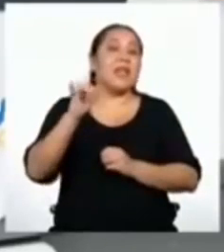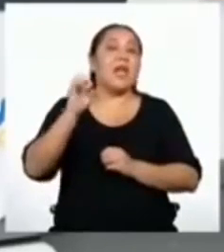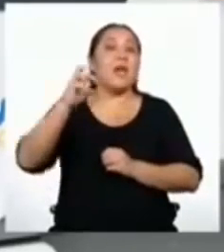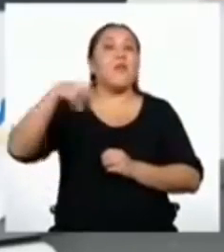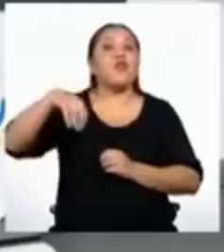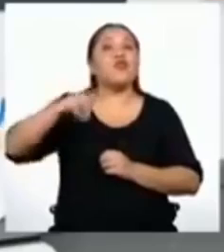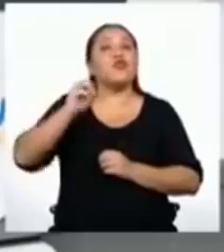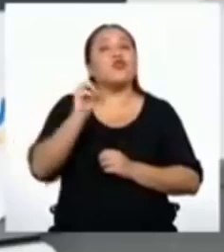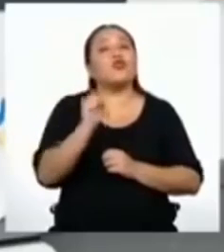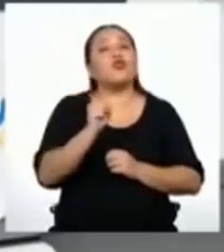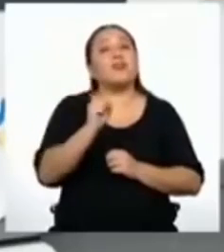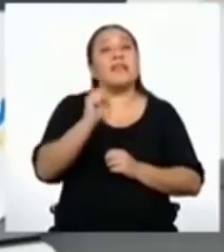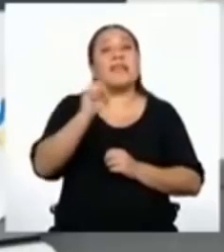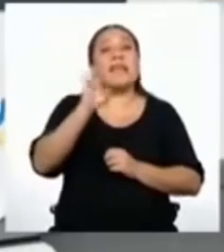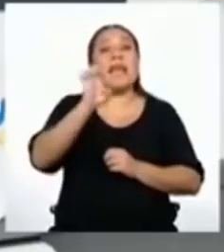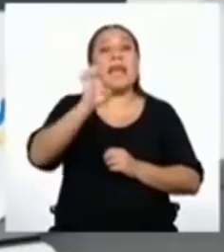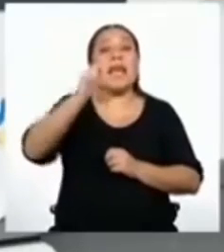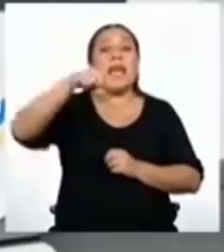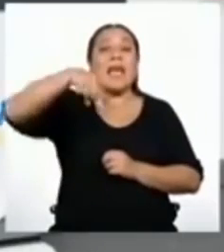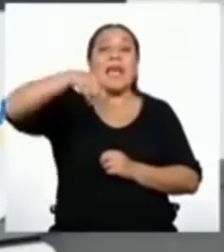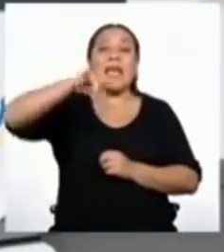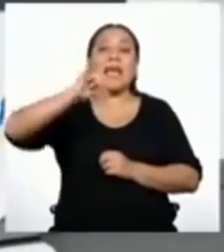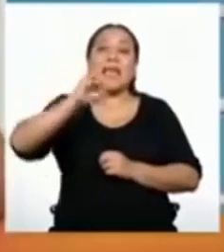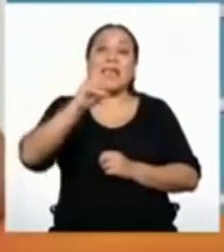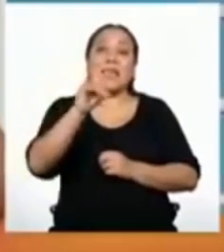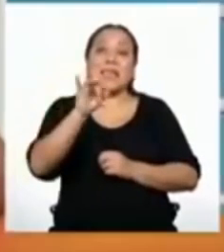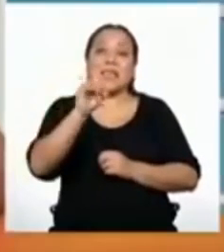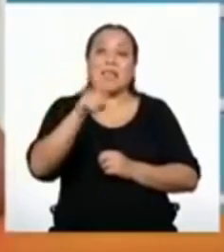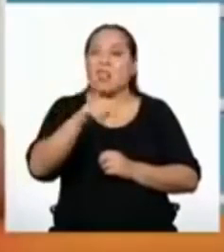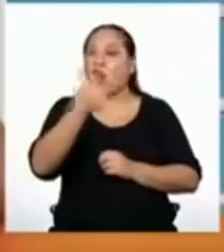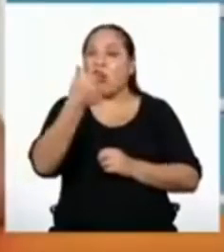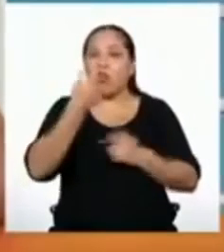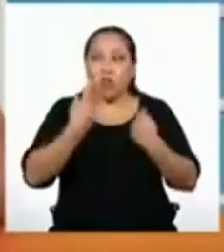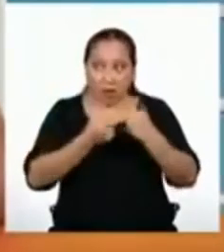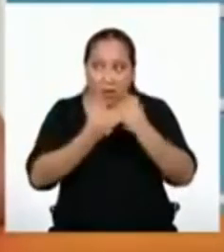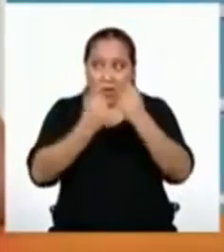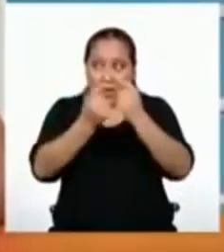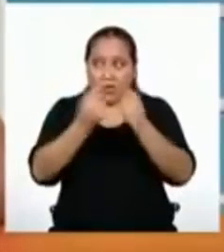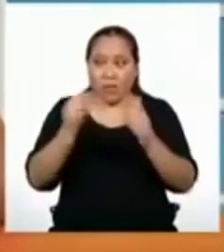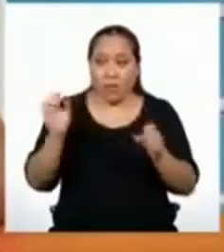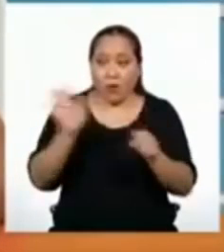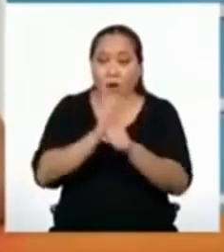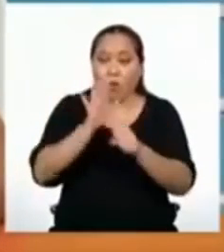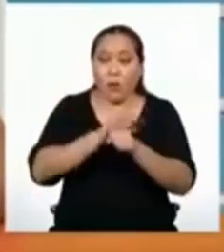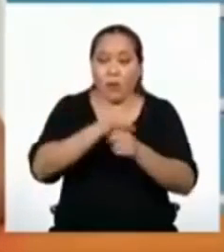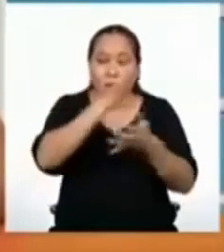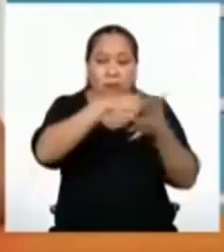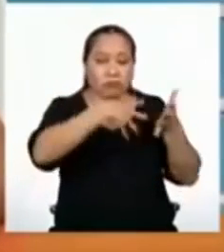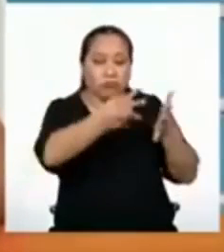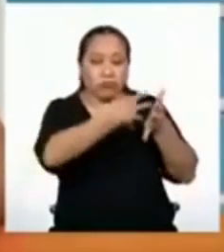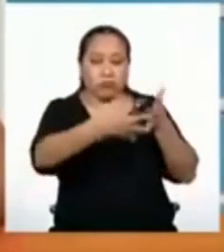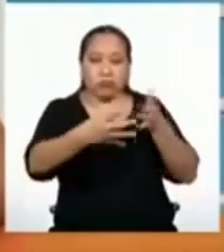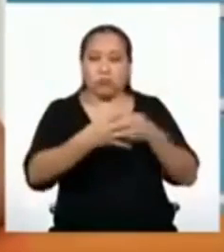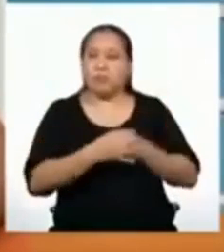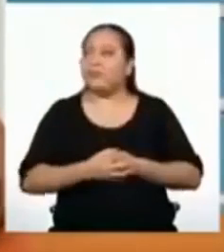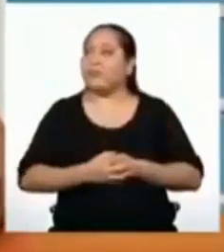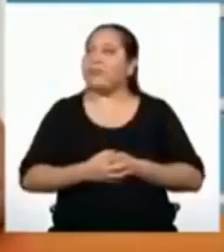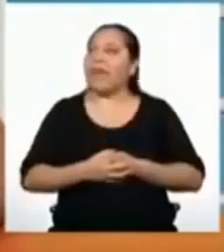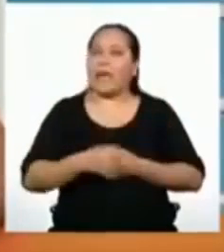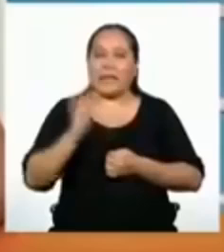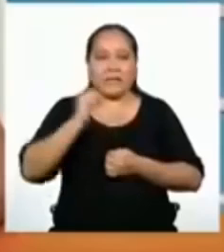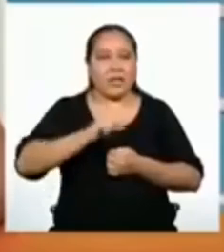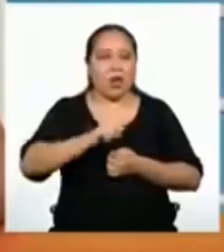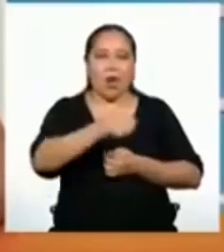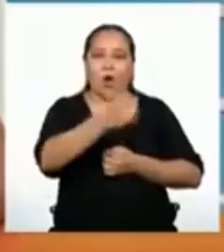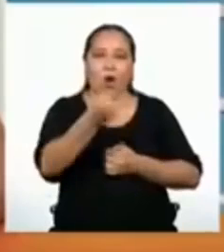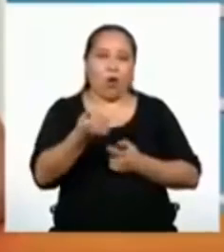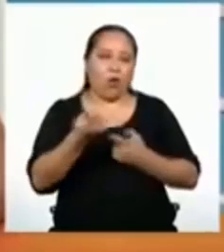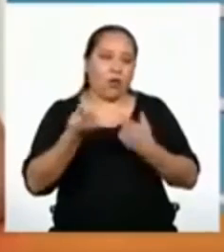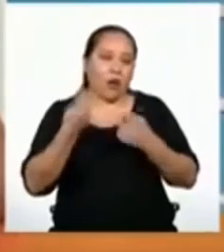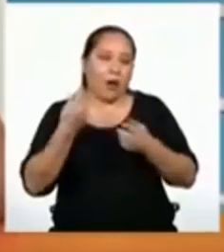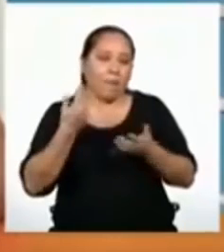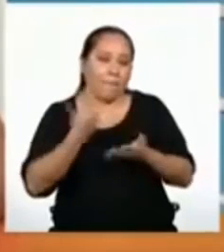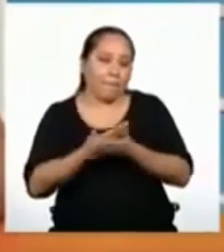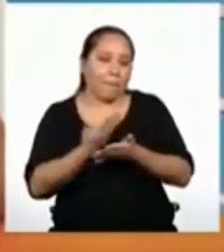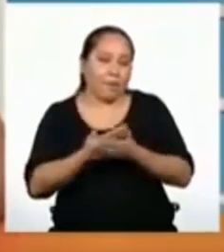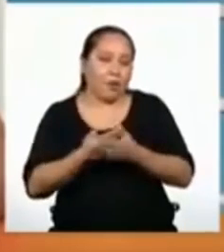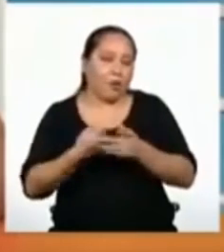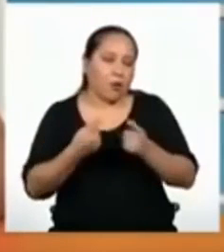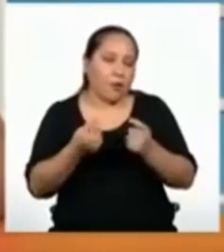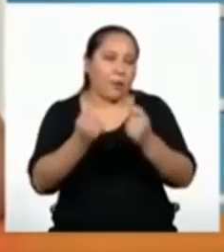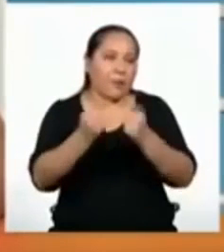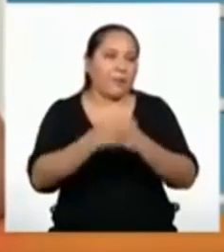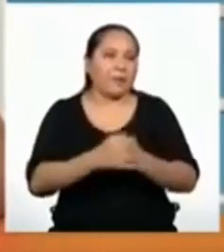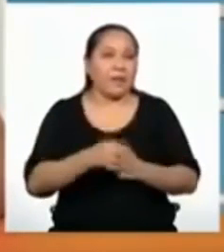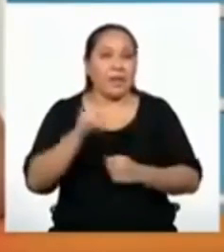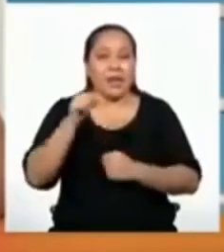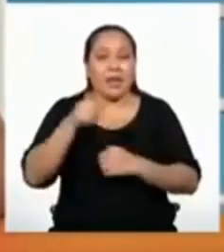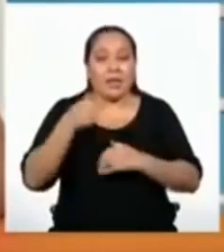otros de mis intentos de completar las sesenta casillas. ¡Claro que sí! Ahora vamos con otro intento. Ese